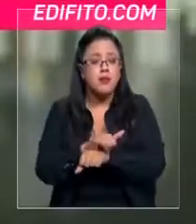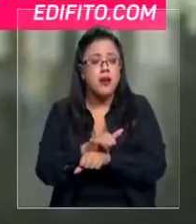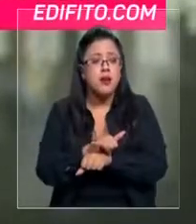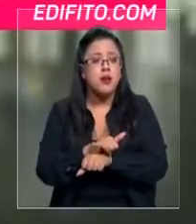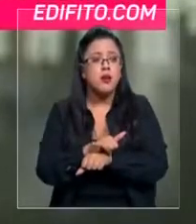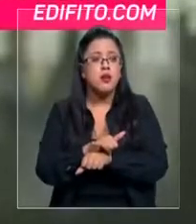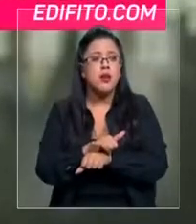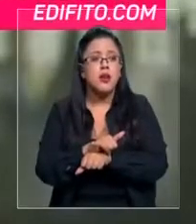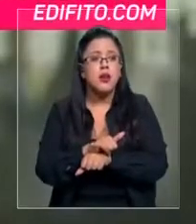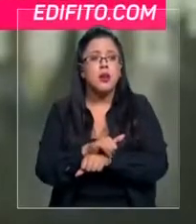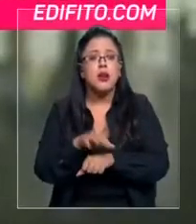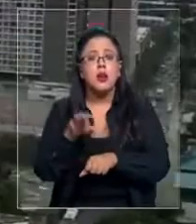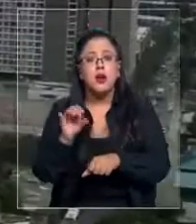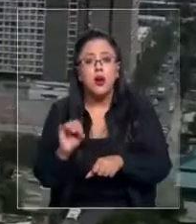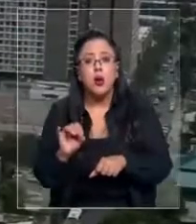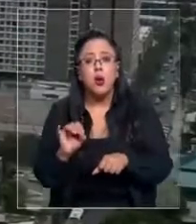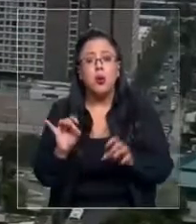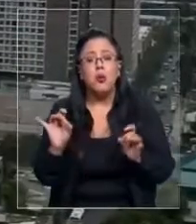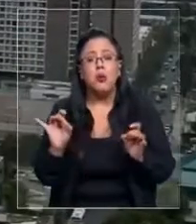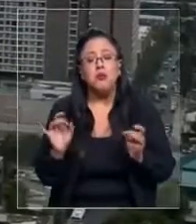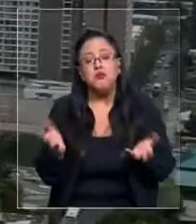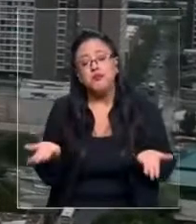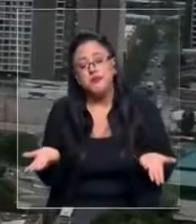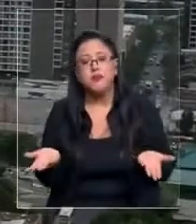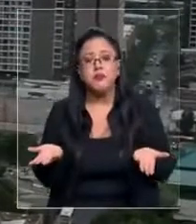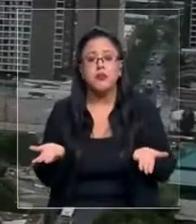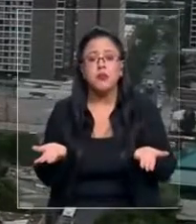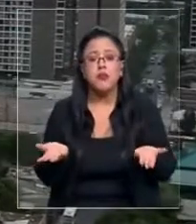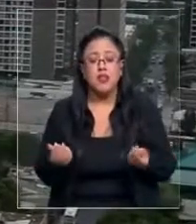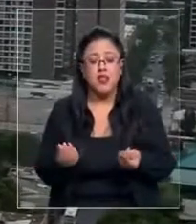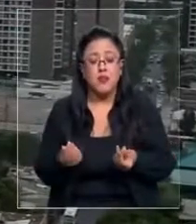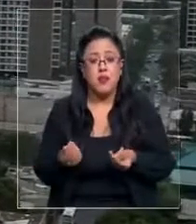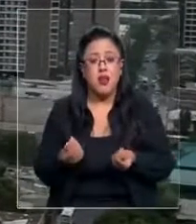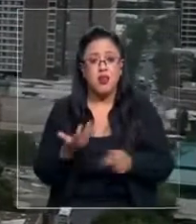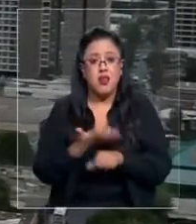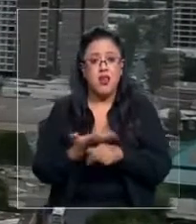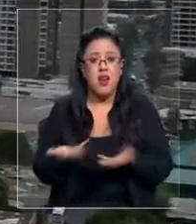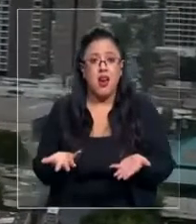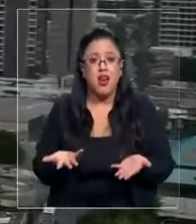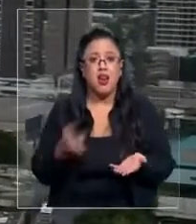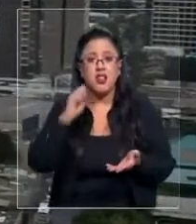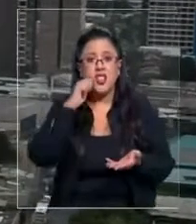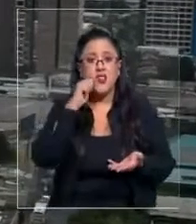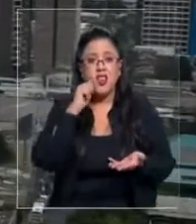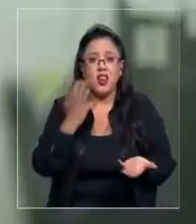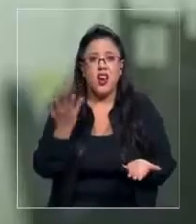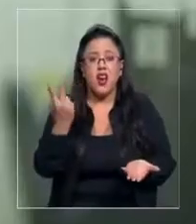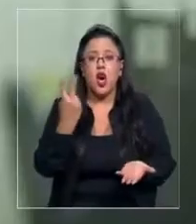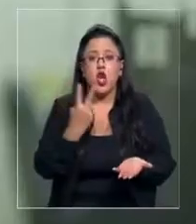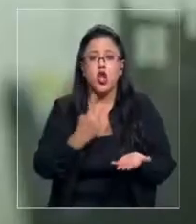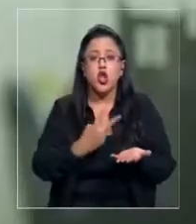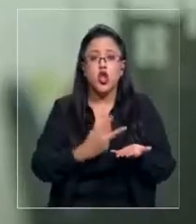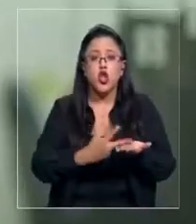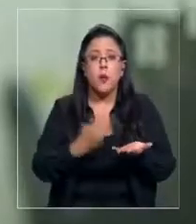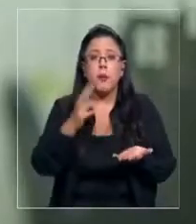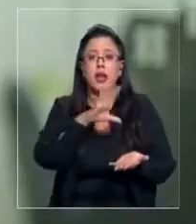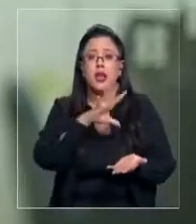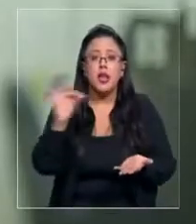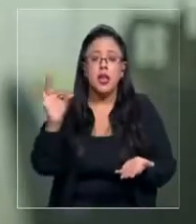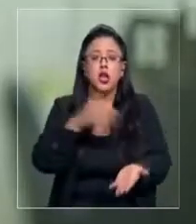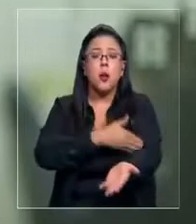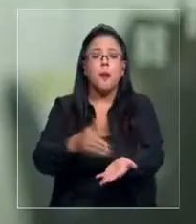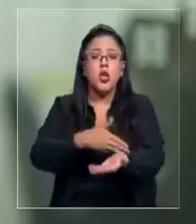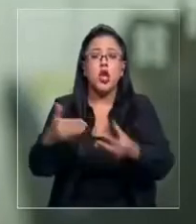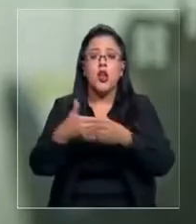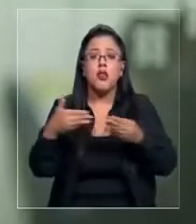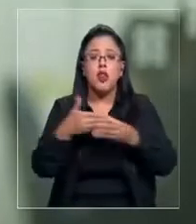optimizada la operación. La plata que se mueve, según las estimaciones que nosotros tenemos, son en torno a los 2.500 millones de dólares al año en